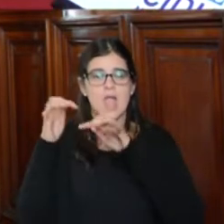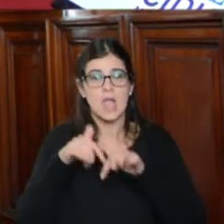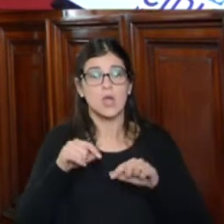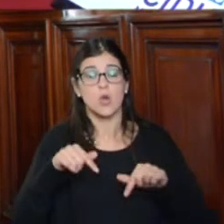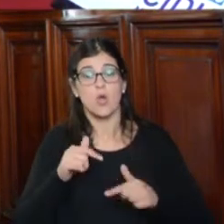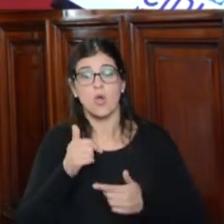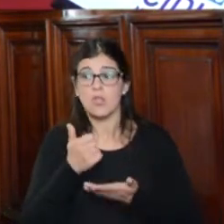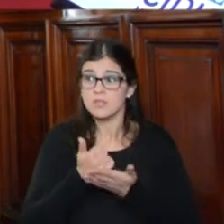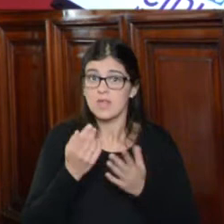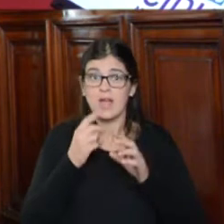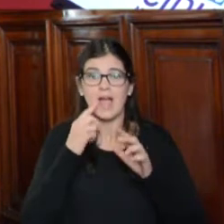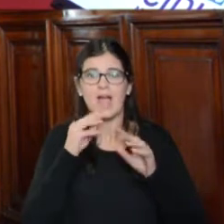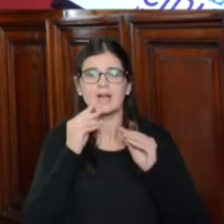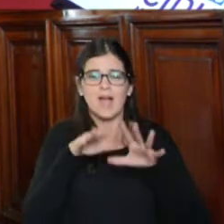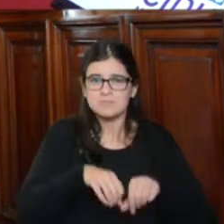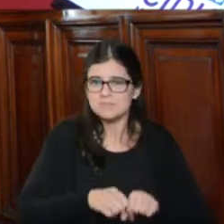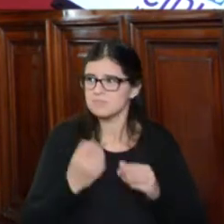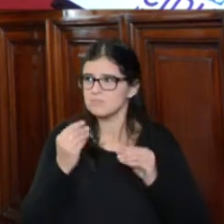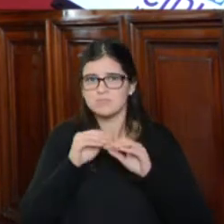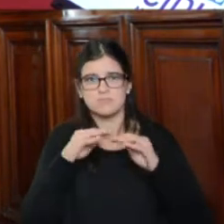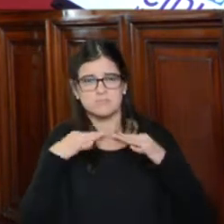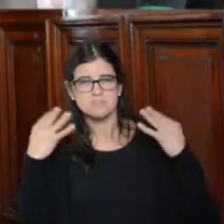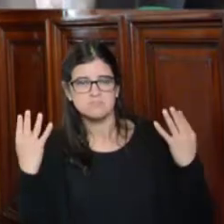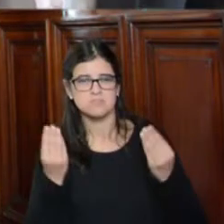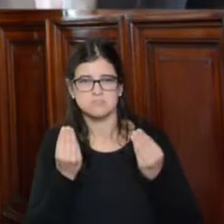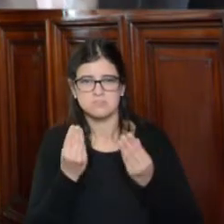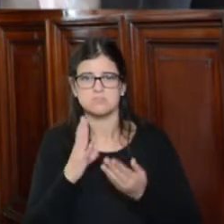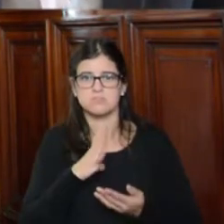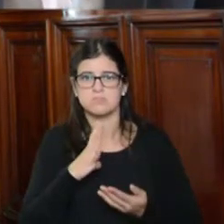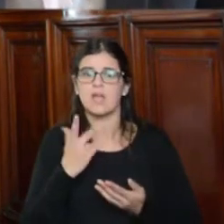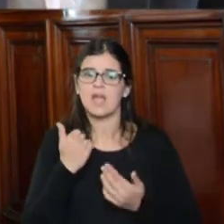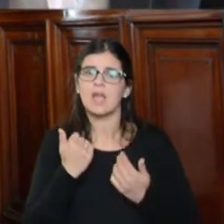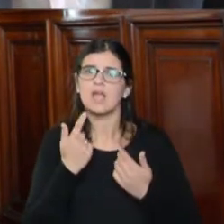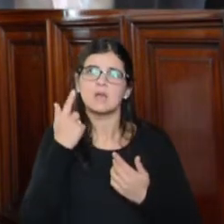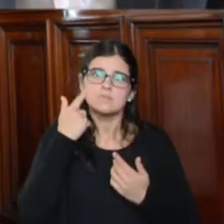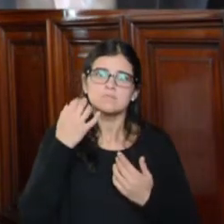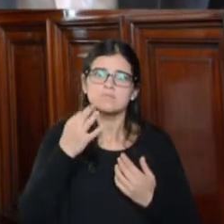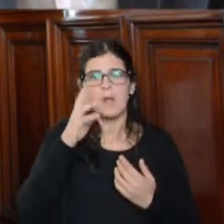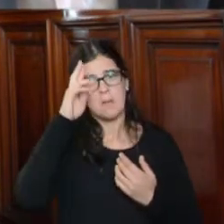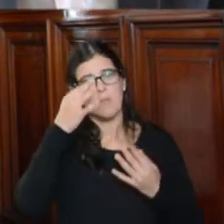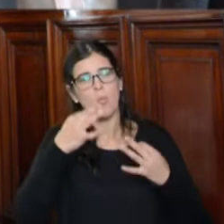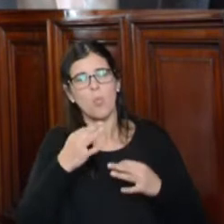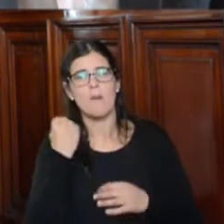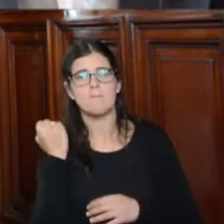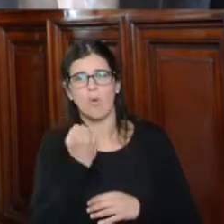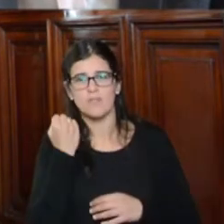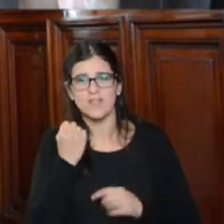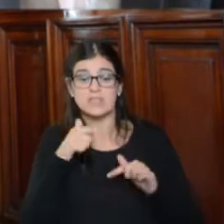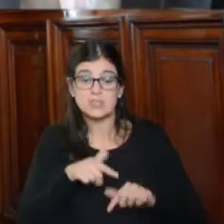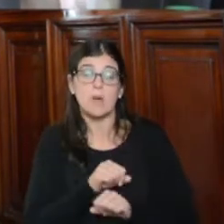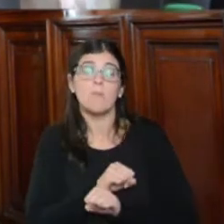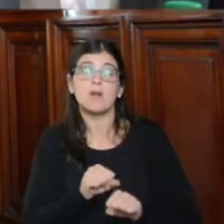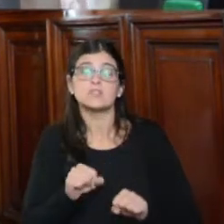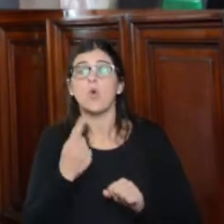audiencia lo que da cuenta de que realmente le asignan la importancia que tiene a esto, que puede ser